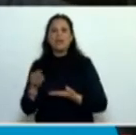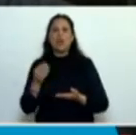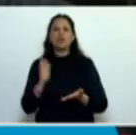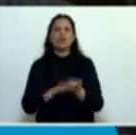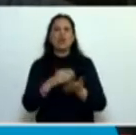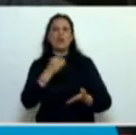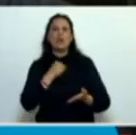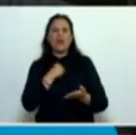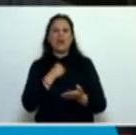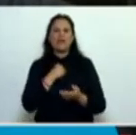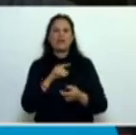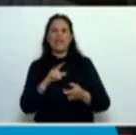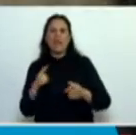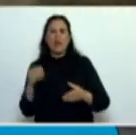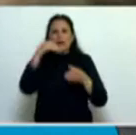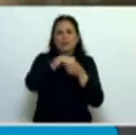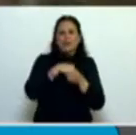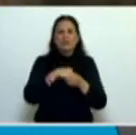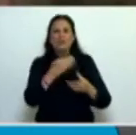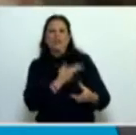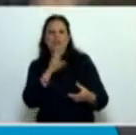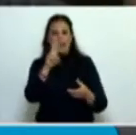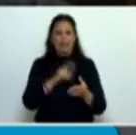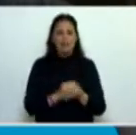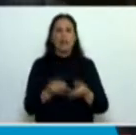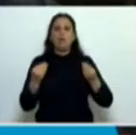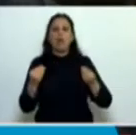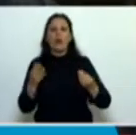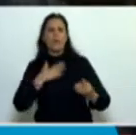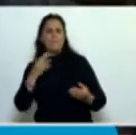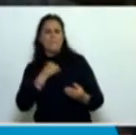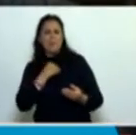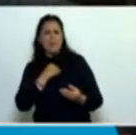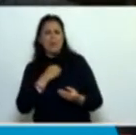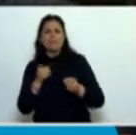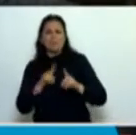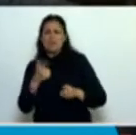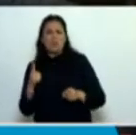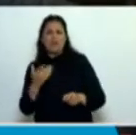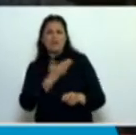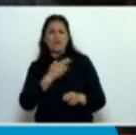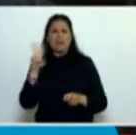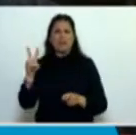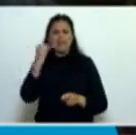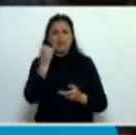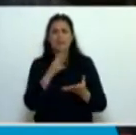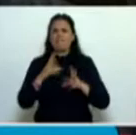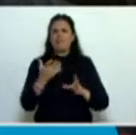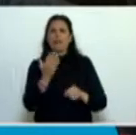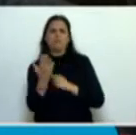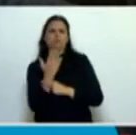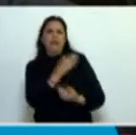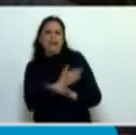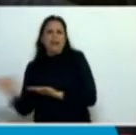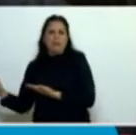que no son del Frente para la Victoria. Y lo voy a decir porque mi provincia es una de las afectadas. En el presupuesto 2013 estaba contemplado